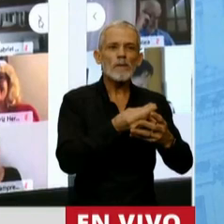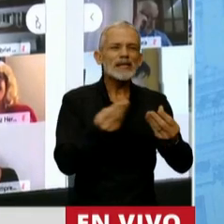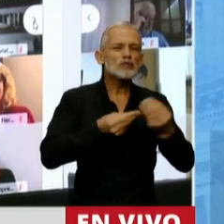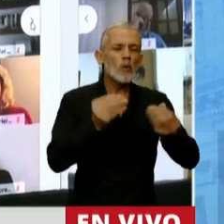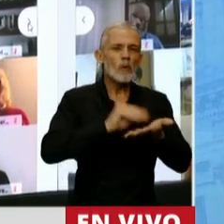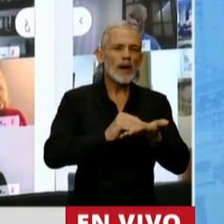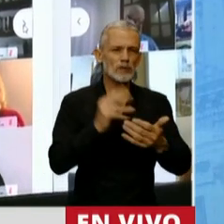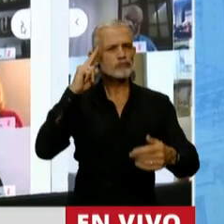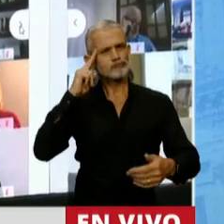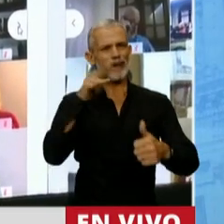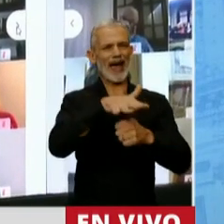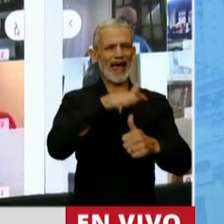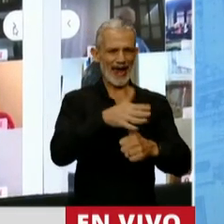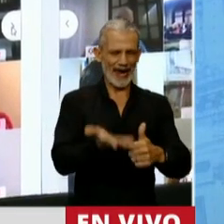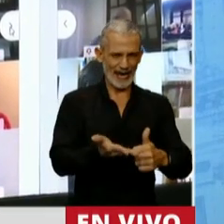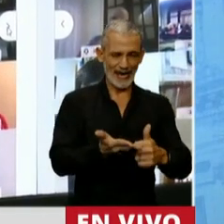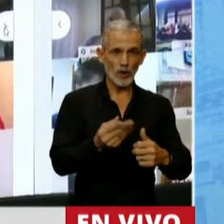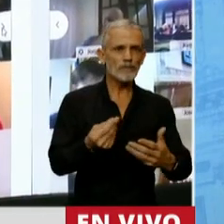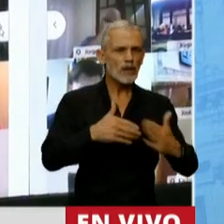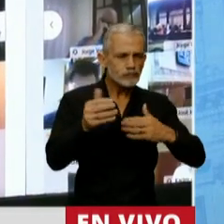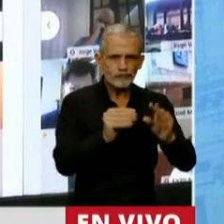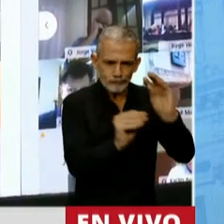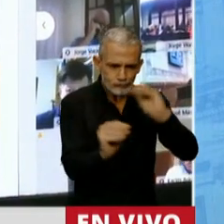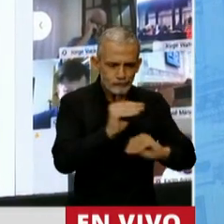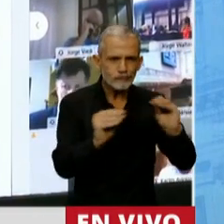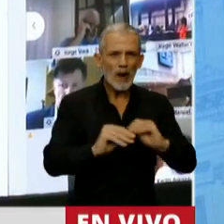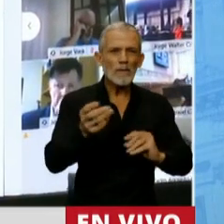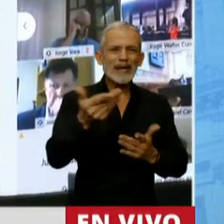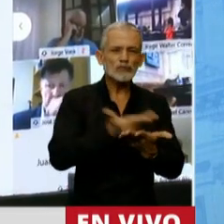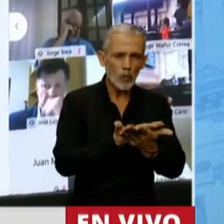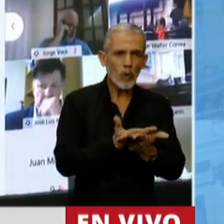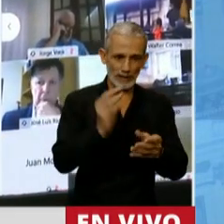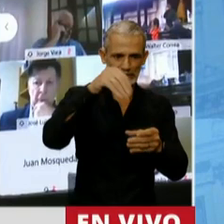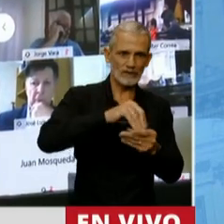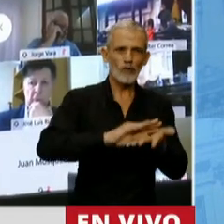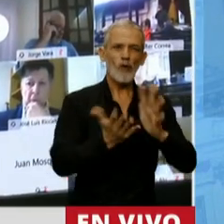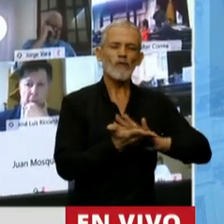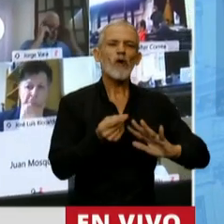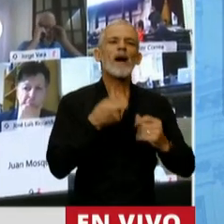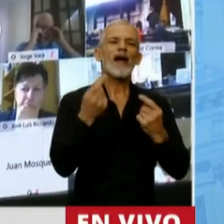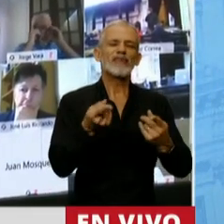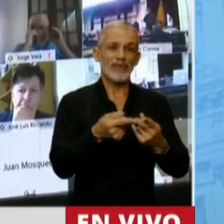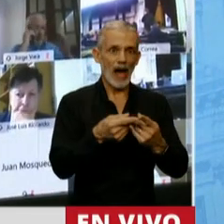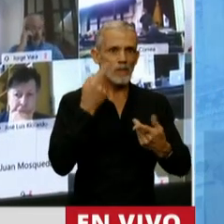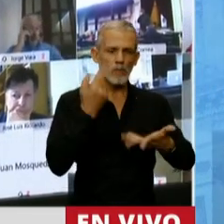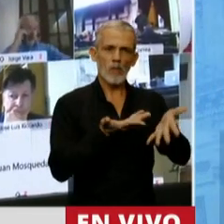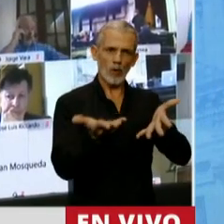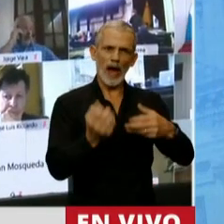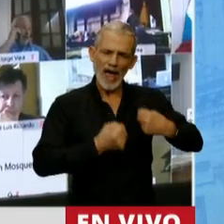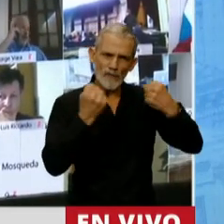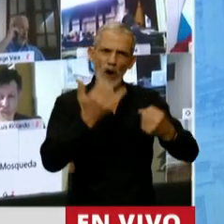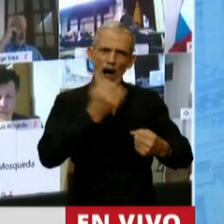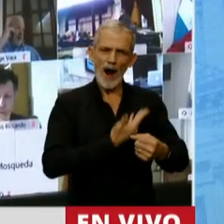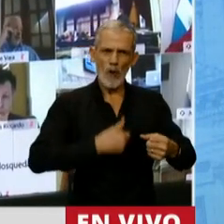perspectiva de género. Hemos logrado construir un presupuesto que contenga una metodología que permite visibilizar el esfuerzo que